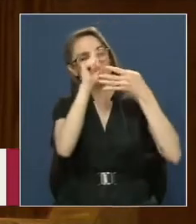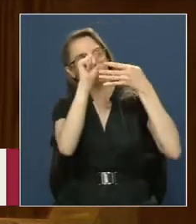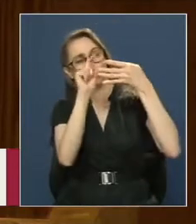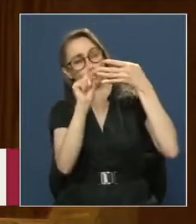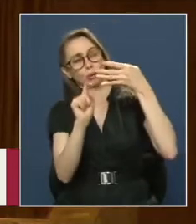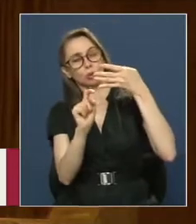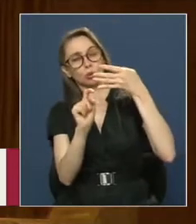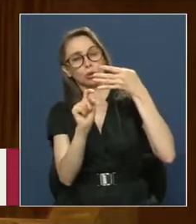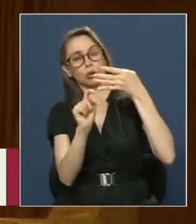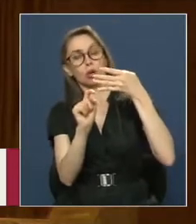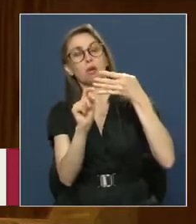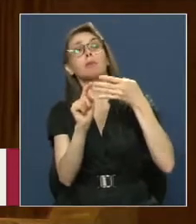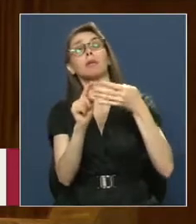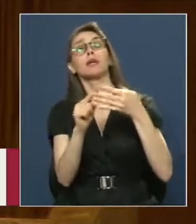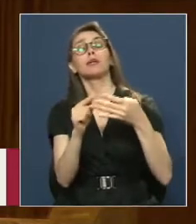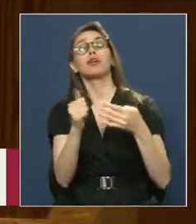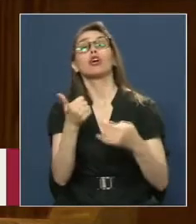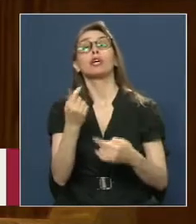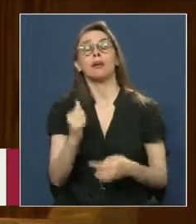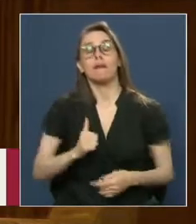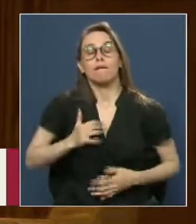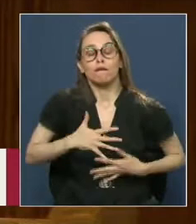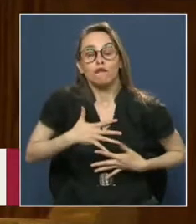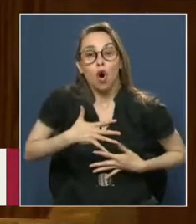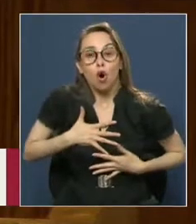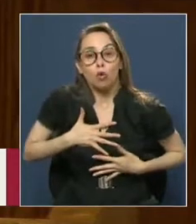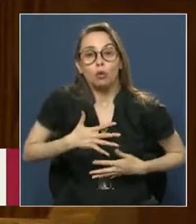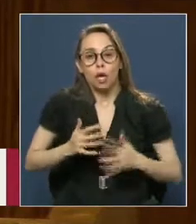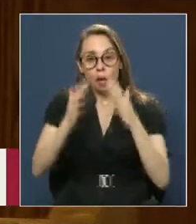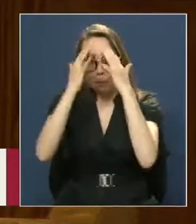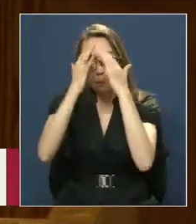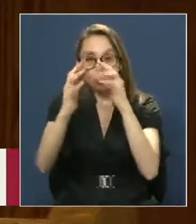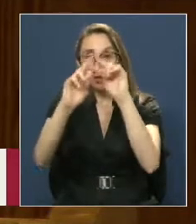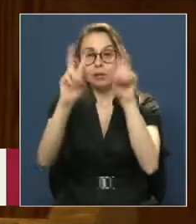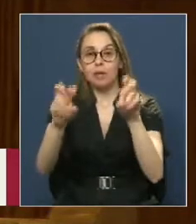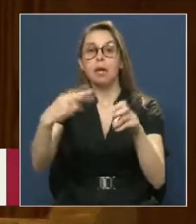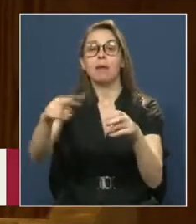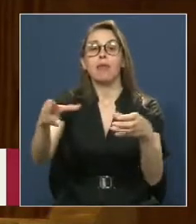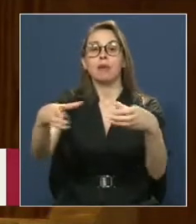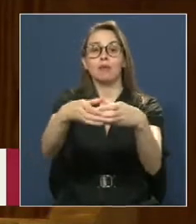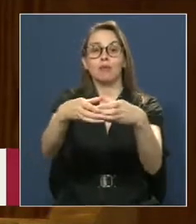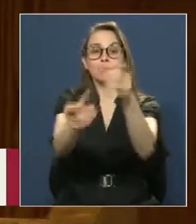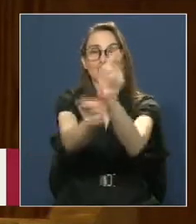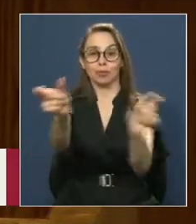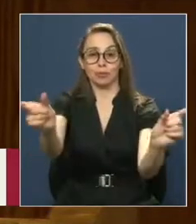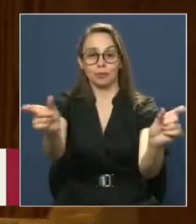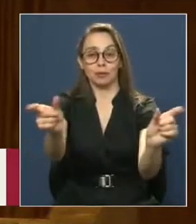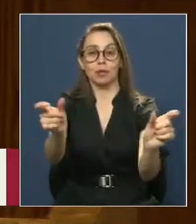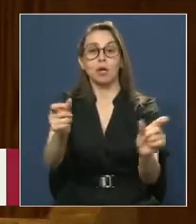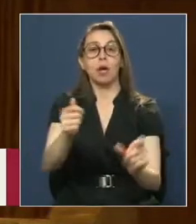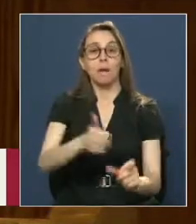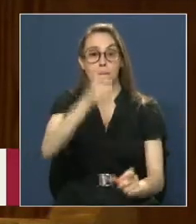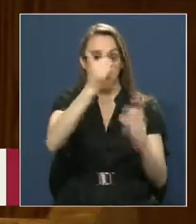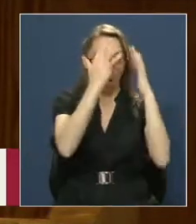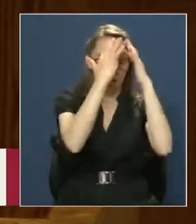Una voluntad de preocuparse por los temas colectivos Más que de los